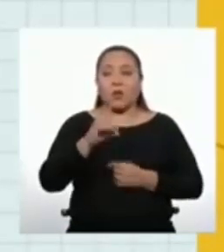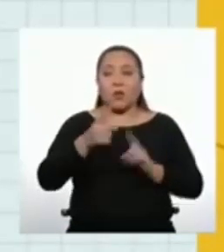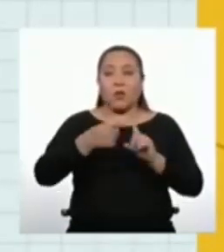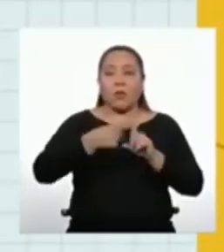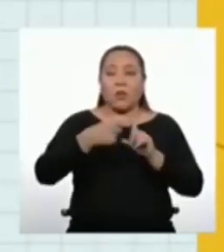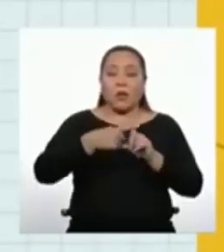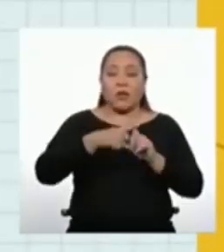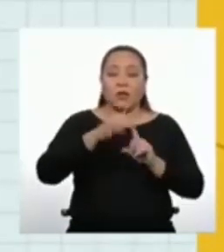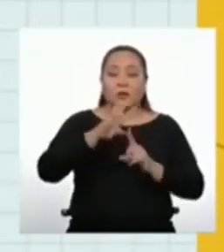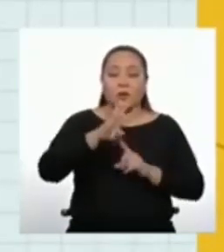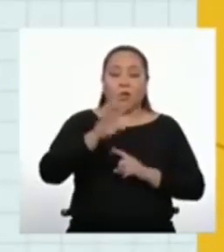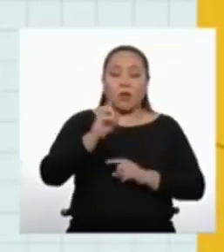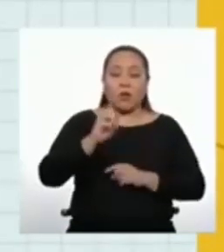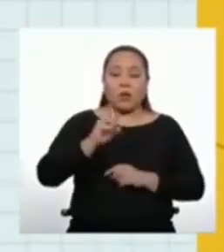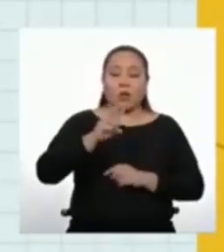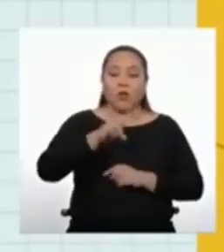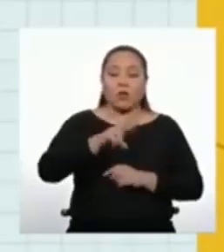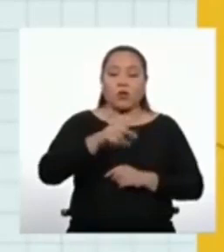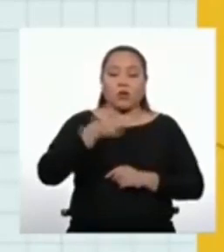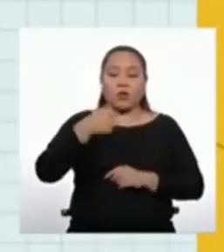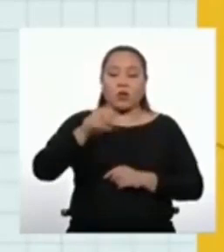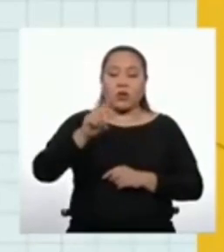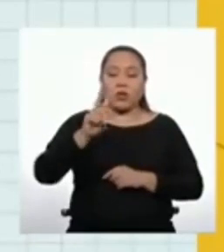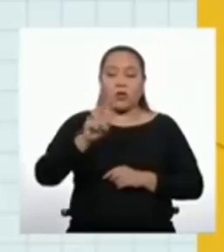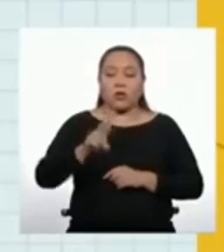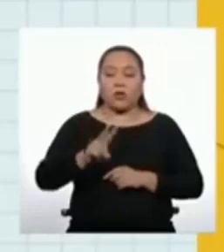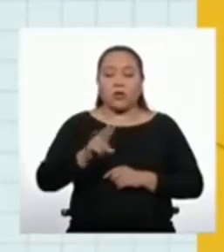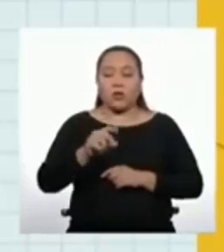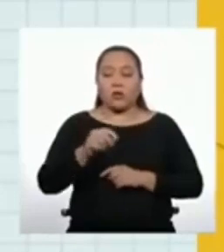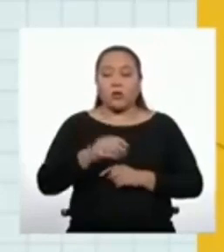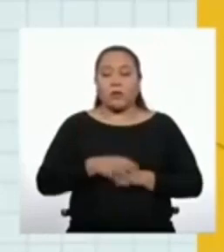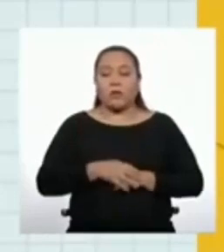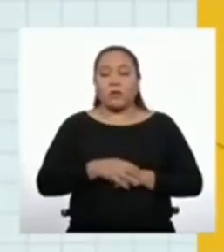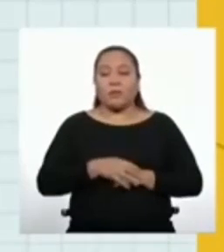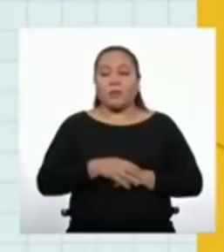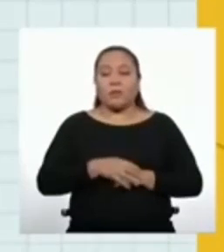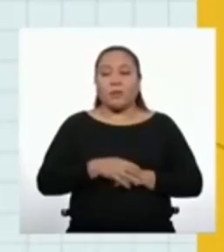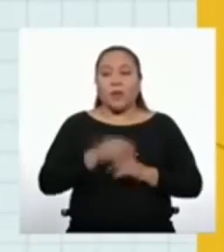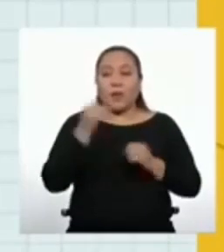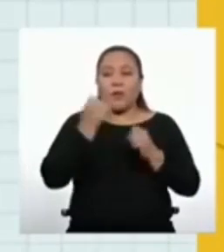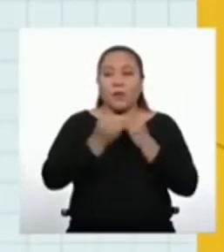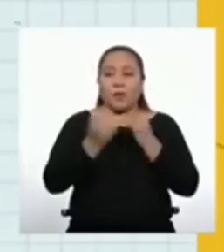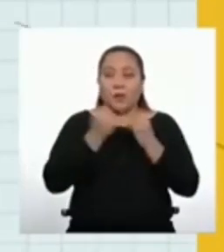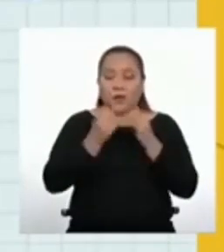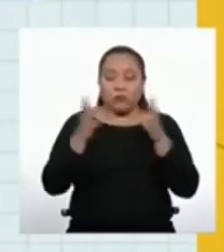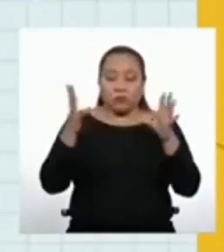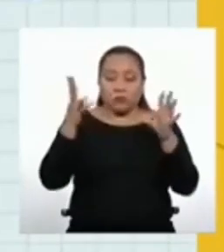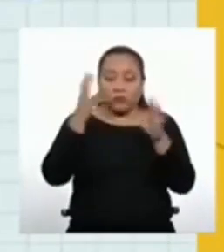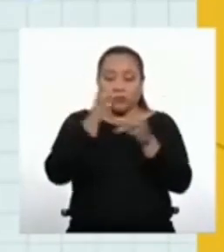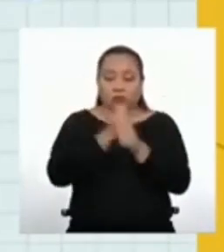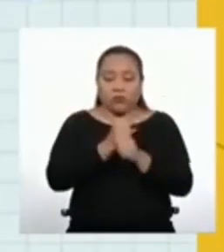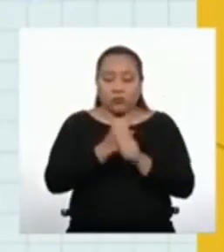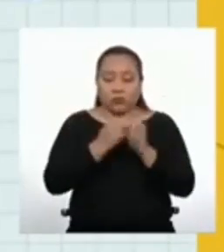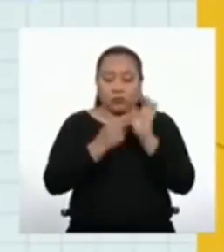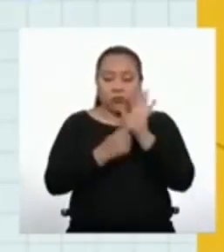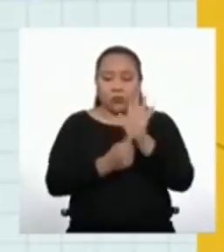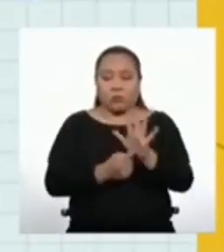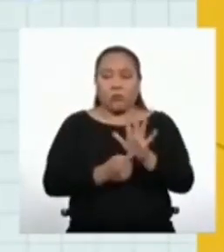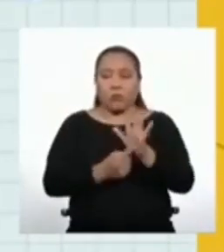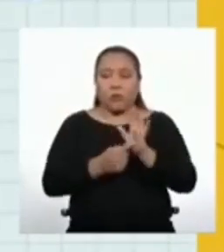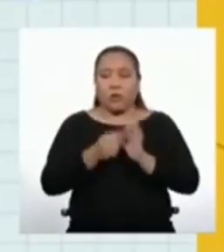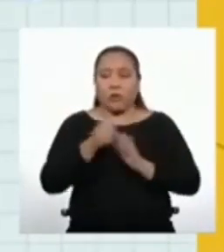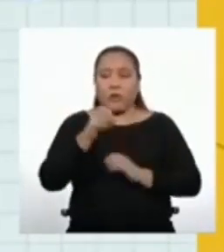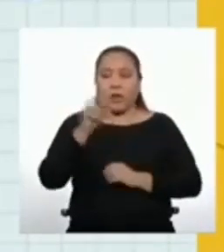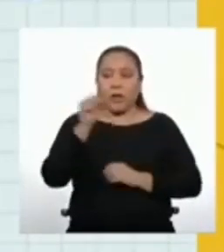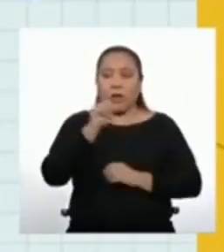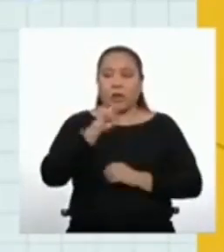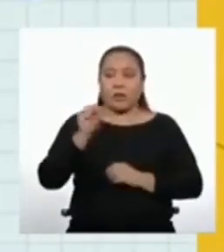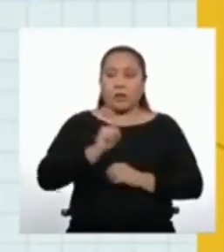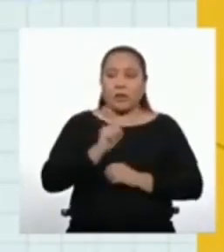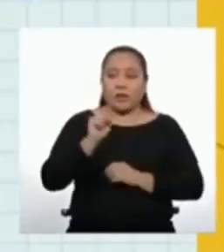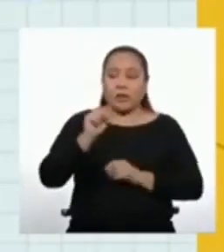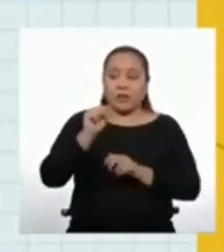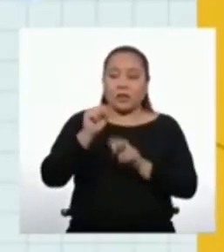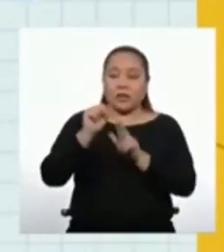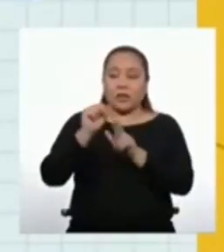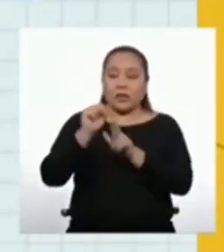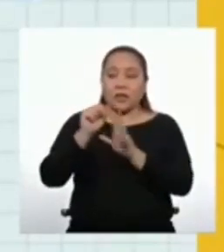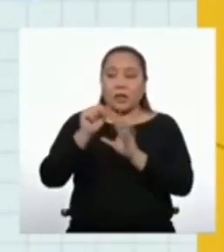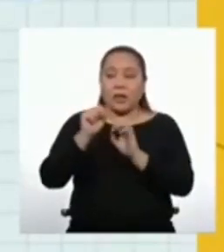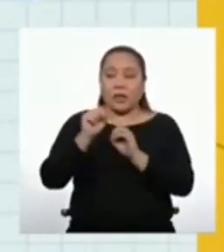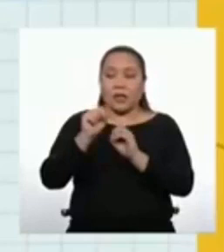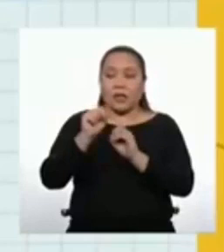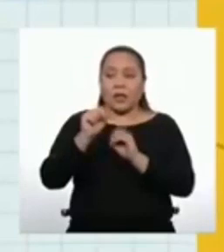214. Y finalmente tendríamos la siguiente versión reducida. Ese sub 30 es igual a